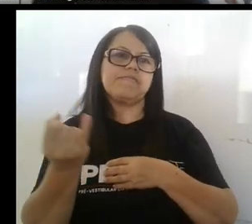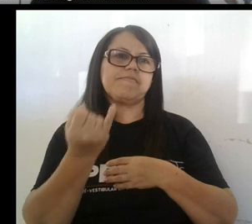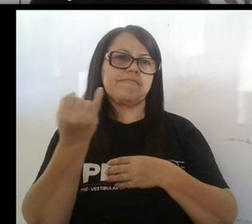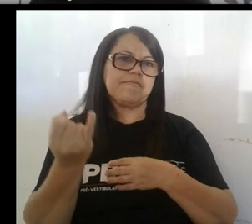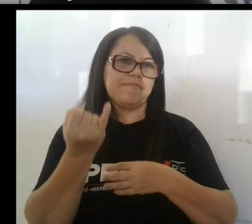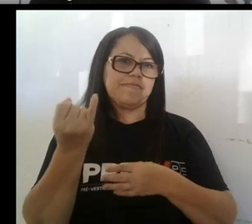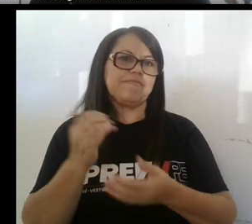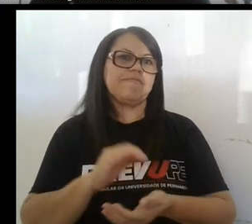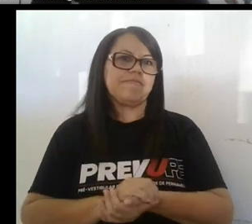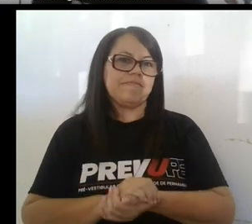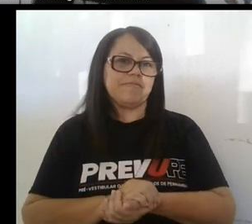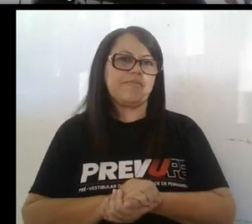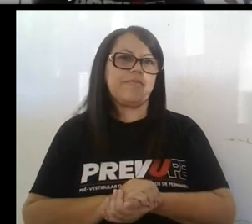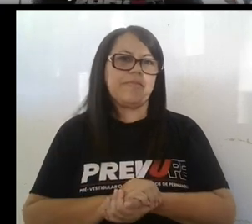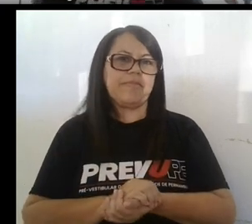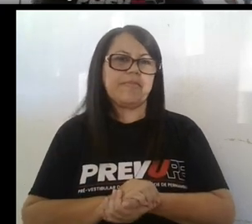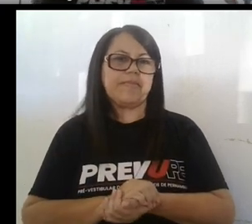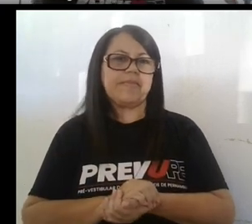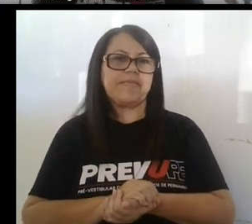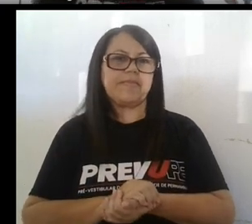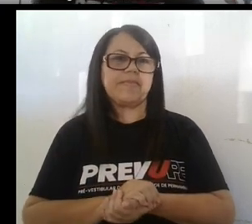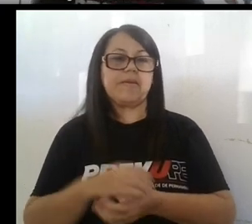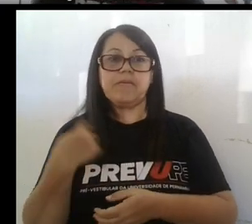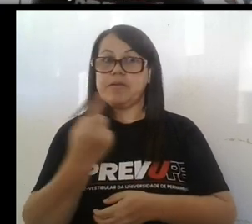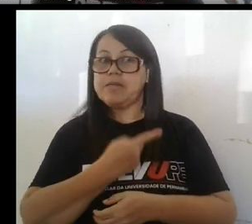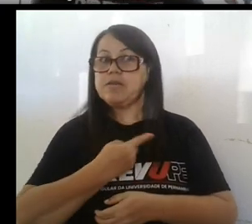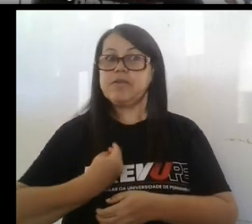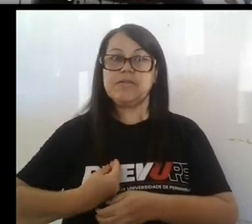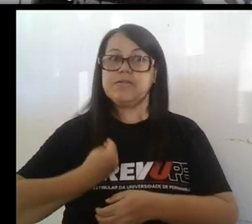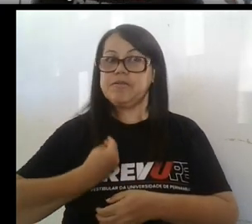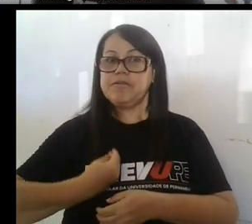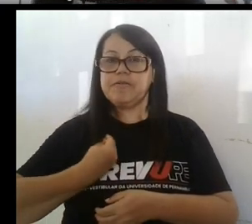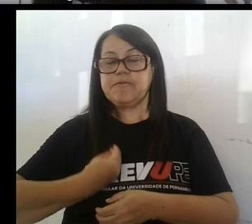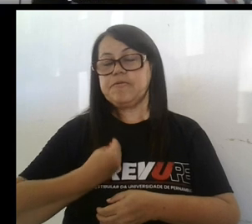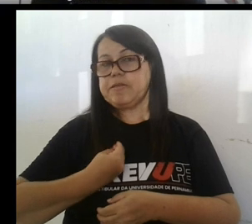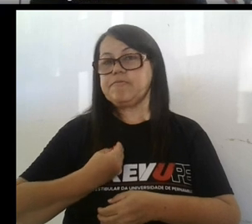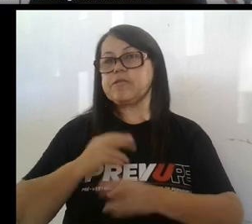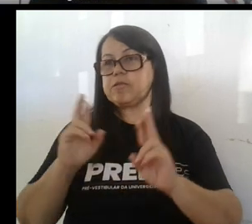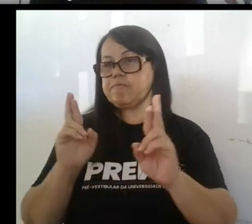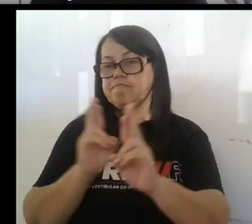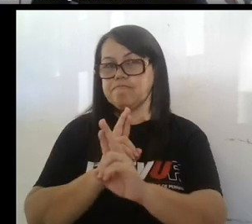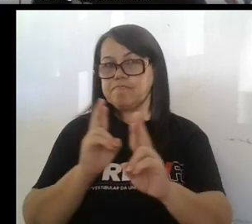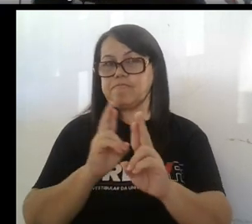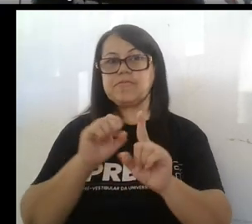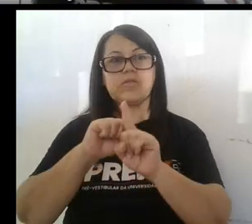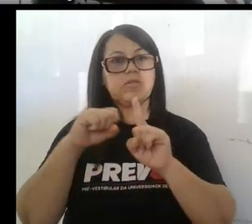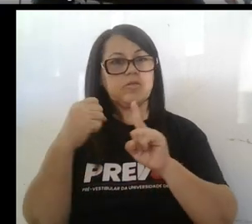contexto realmente a los que vivimos de las relaciones